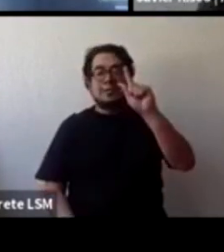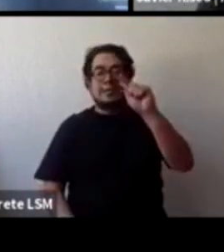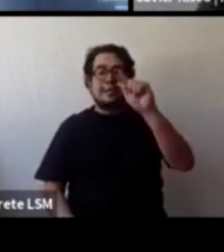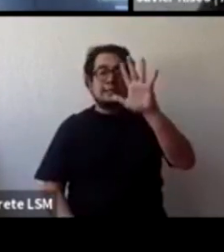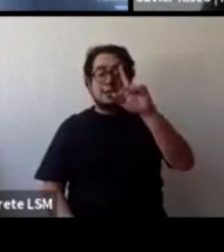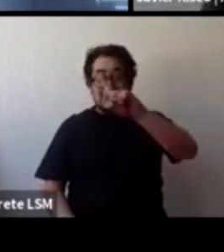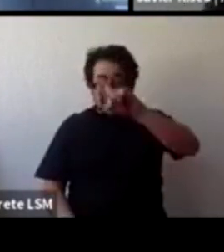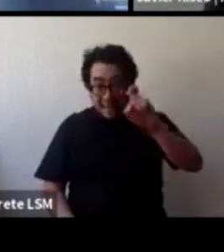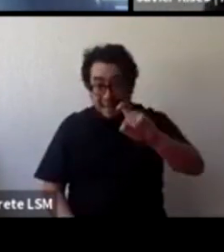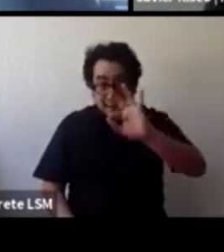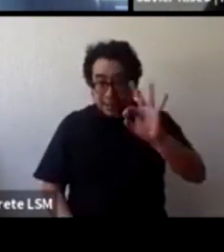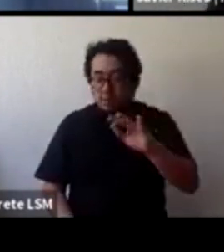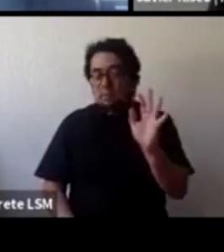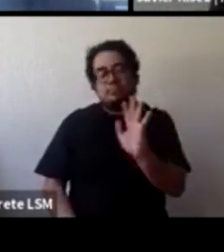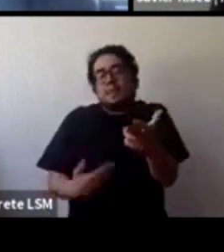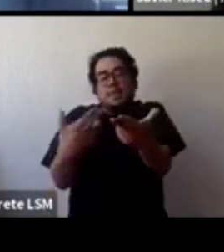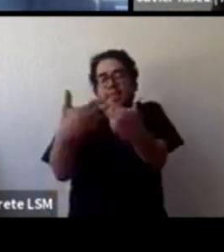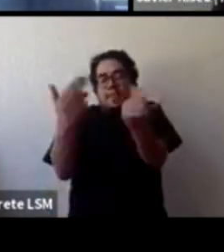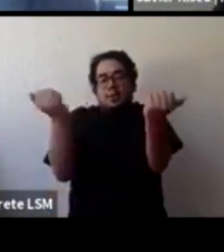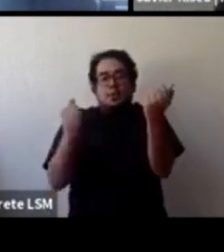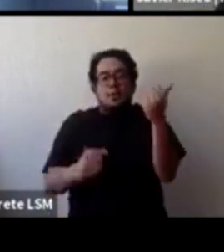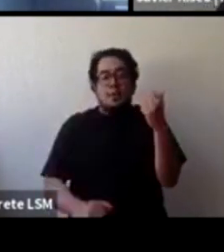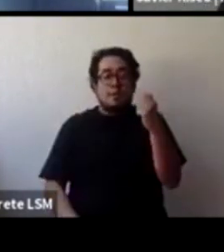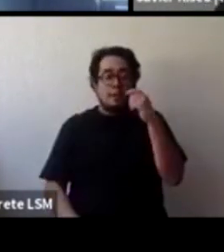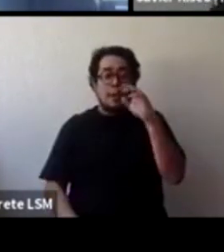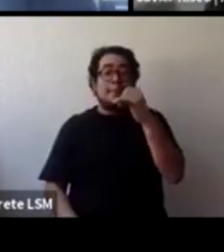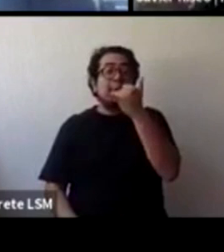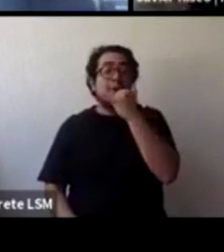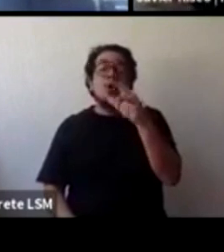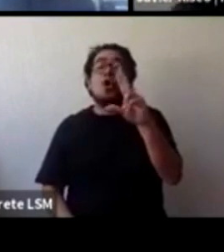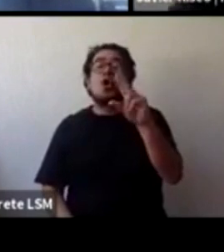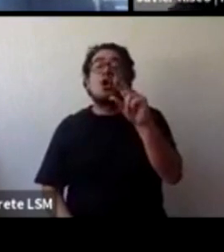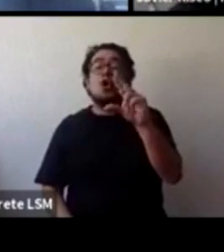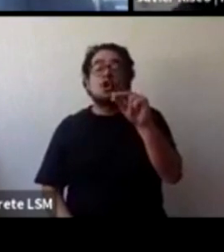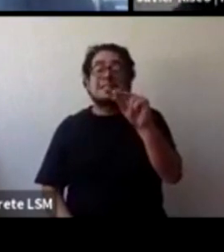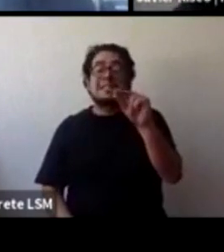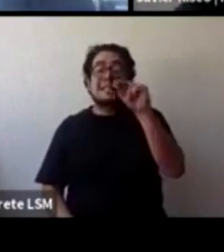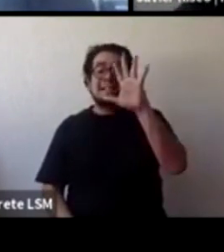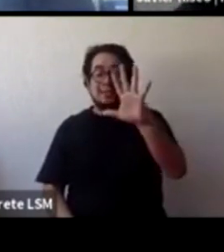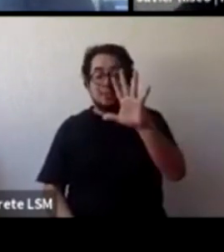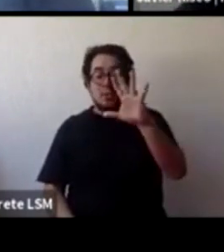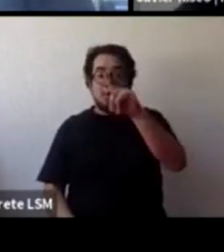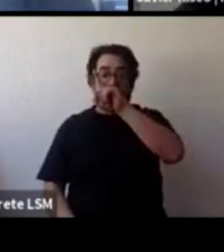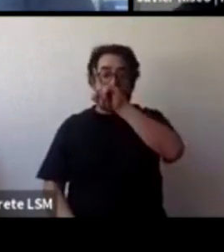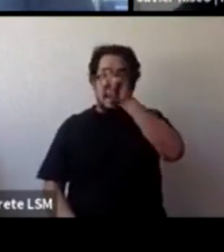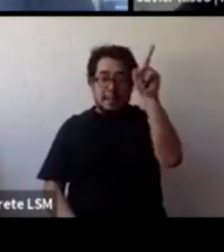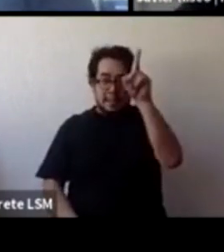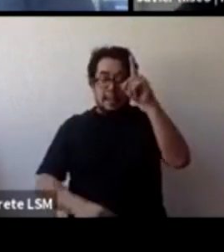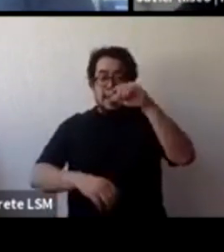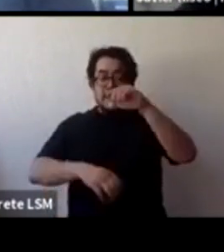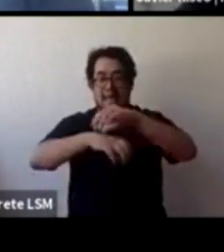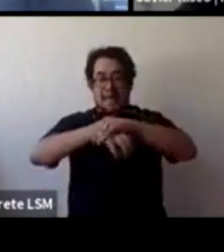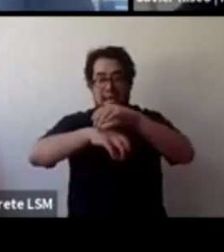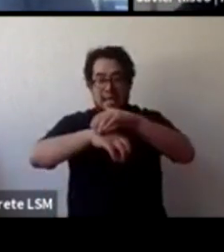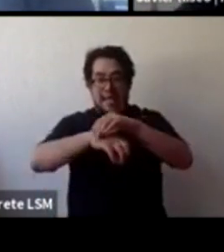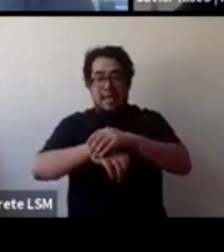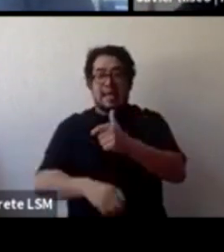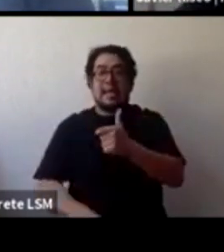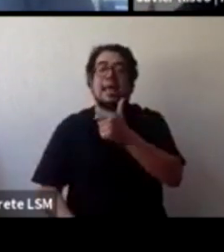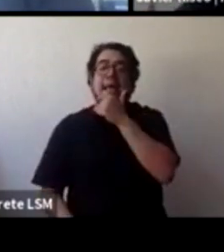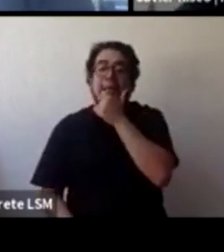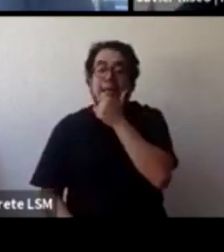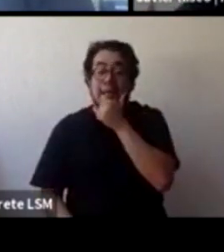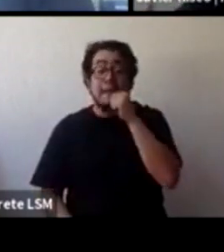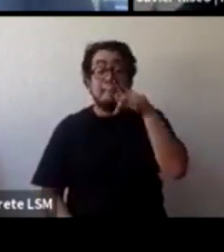en 100 pero perdón 85 fue la más alta que fue el Reino Unido pero eso muestra que todavía hay